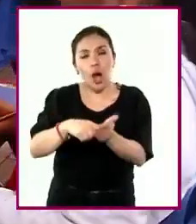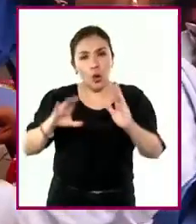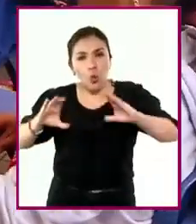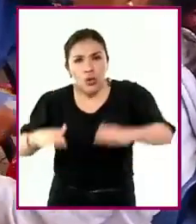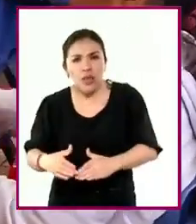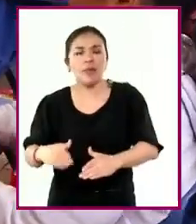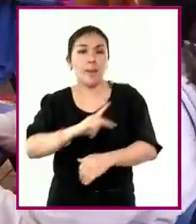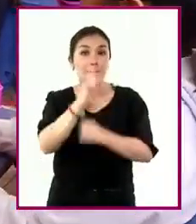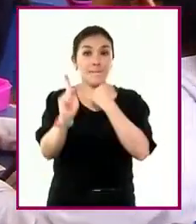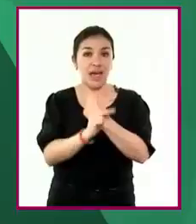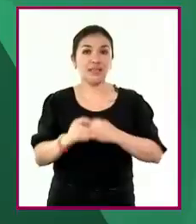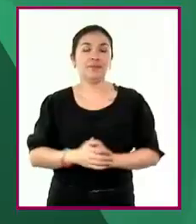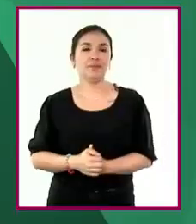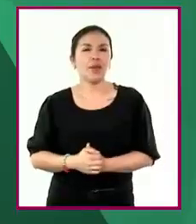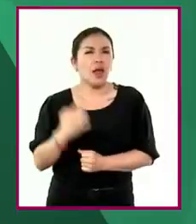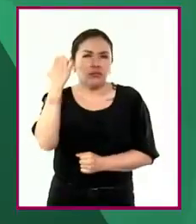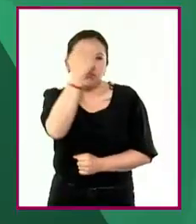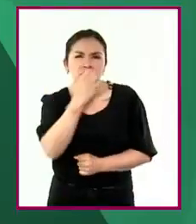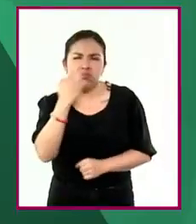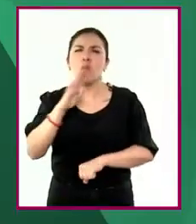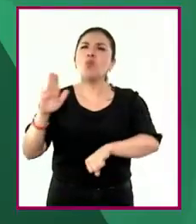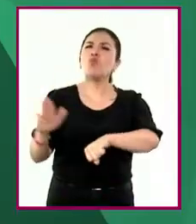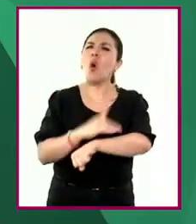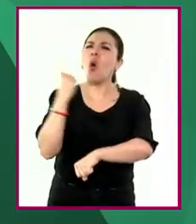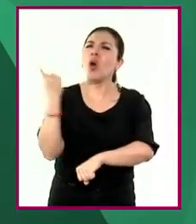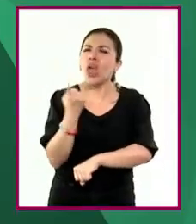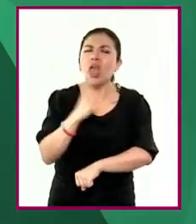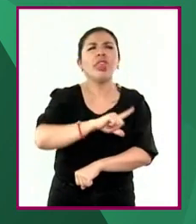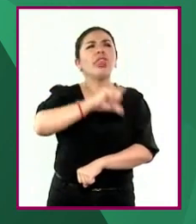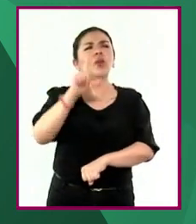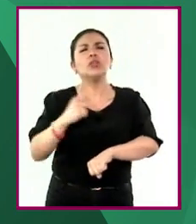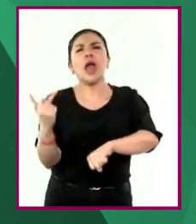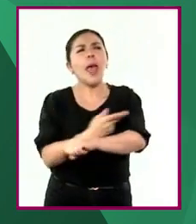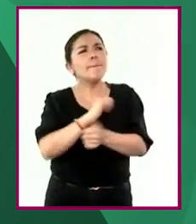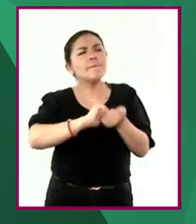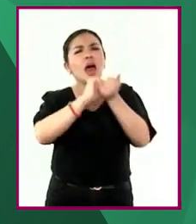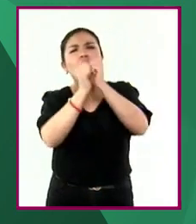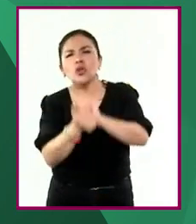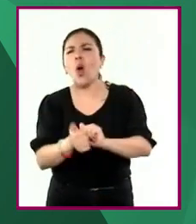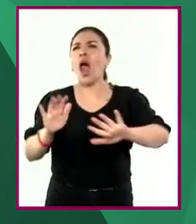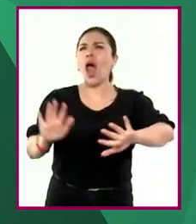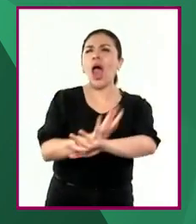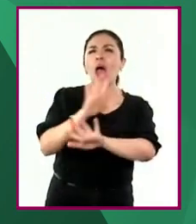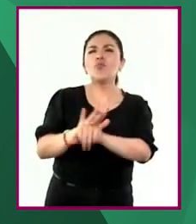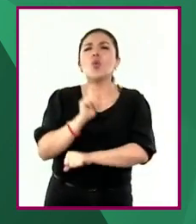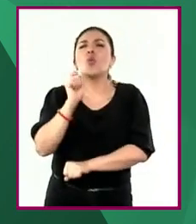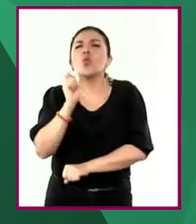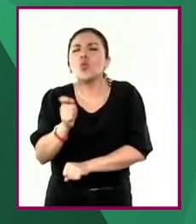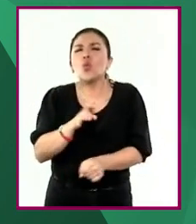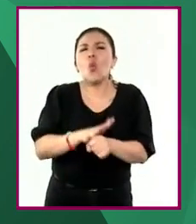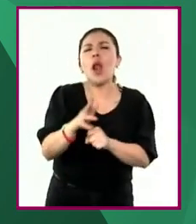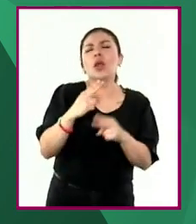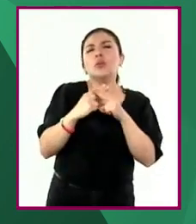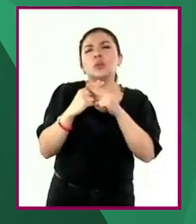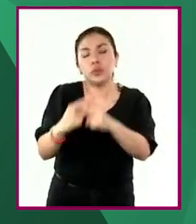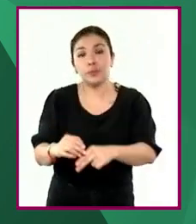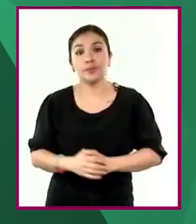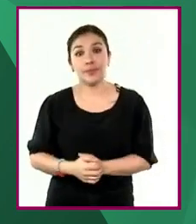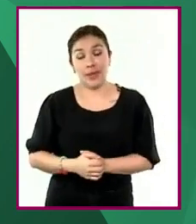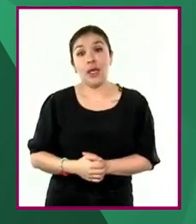entidad y país. Analicen causas, consecuencias, cambios y permanencias,